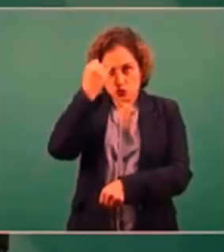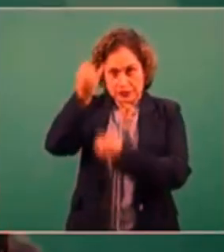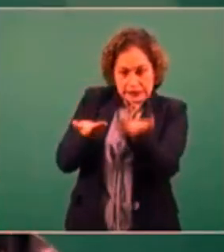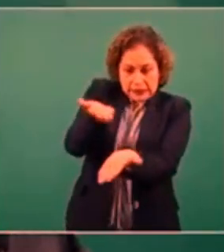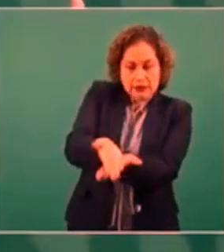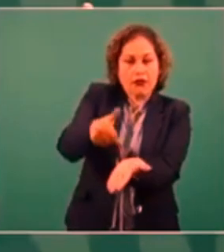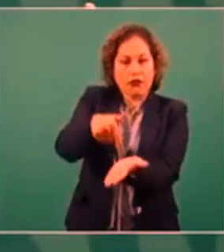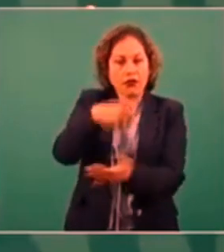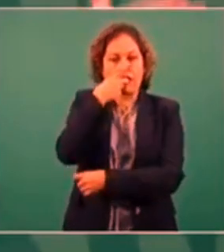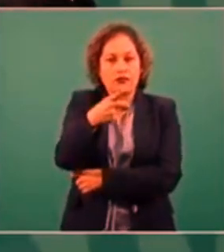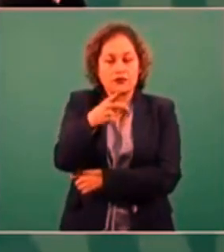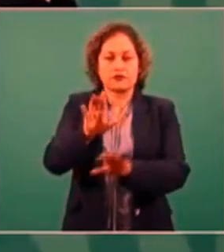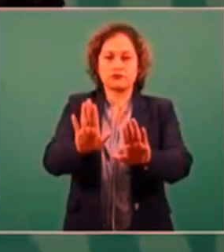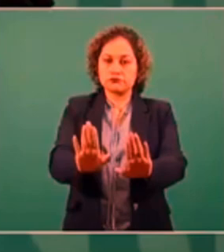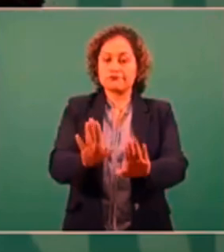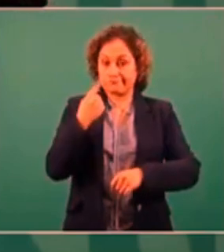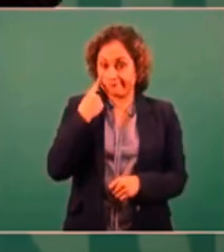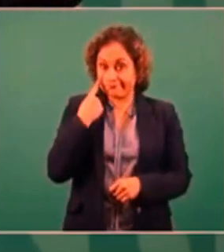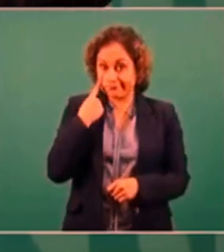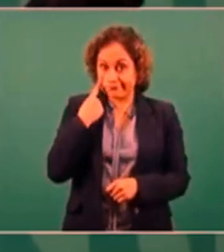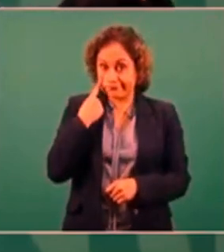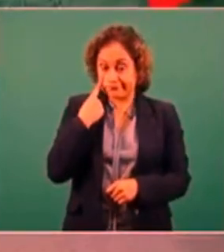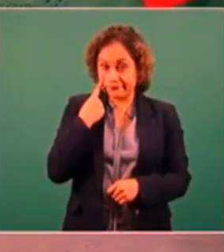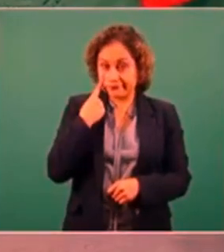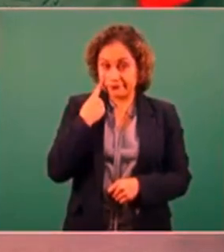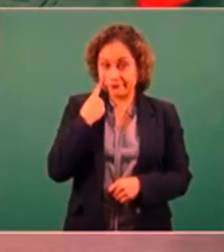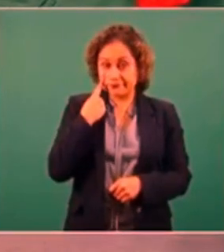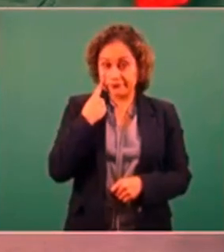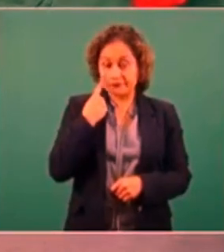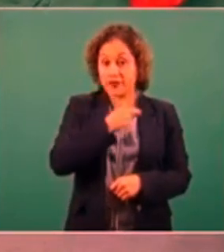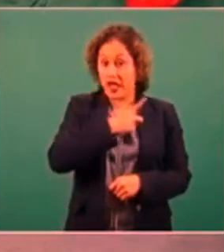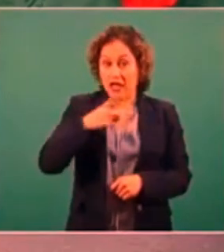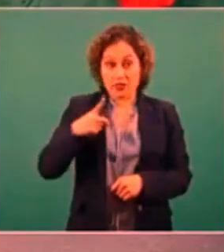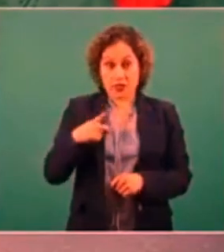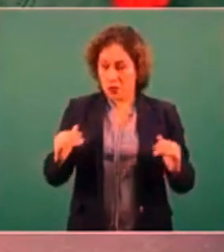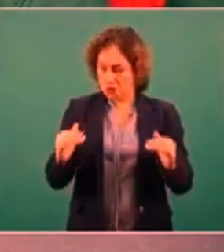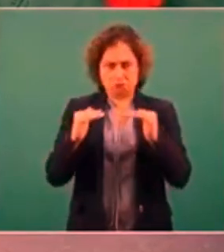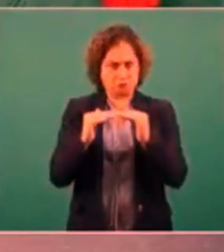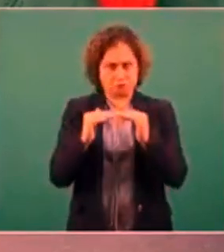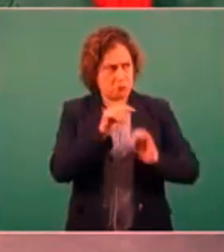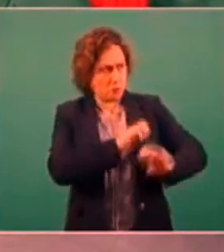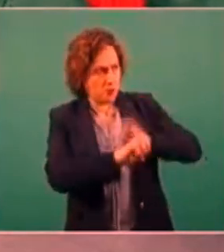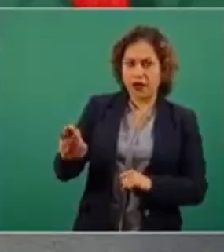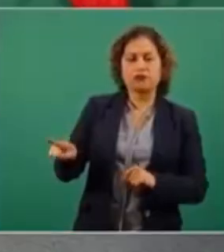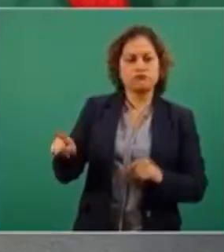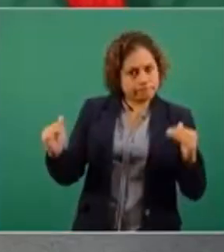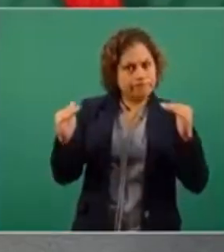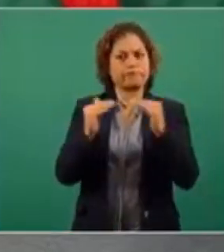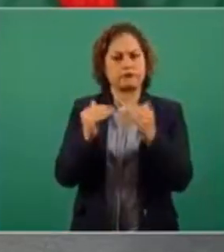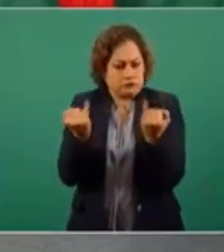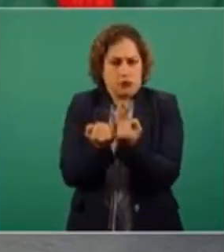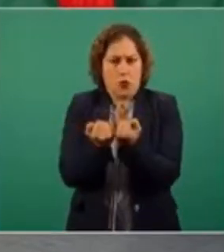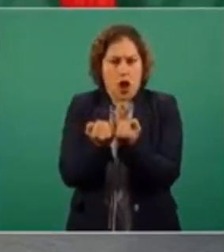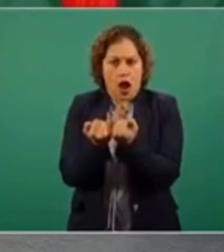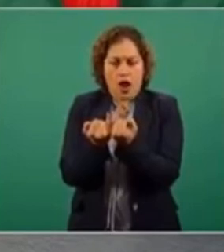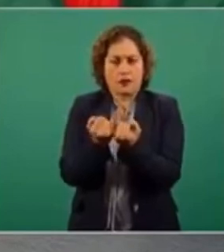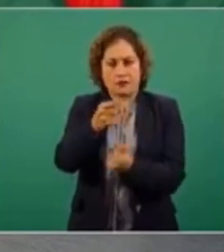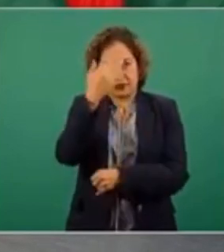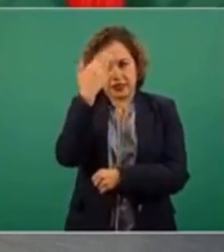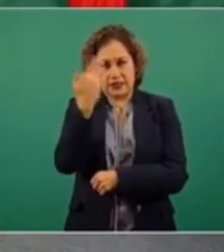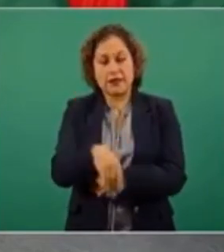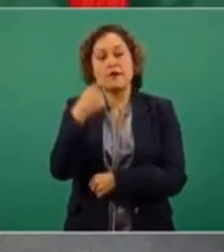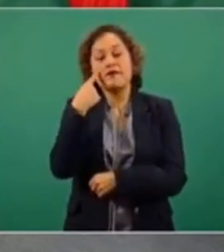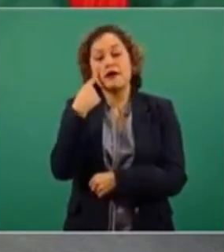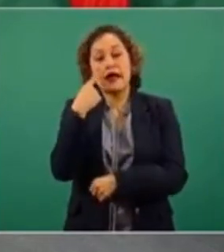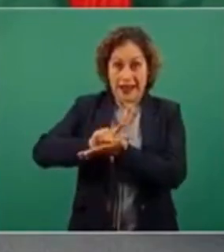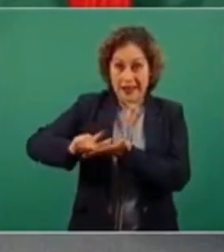¿En qué se le dé un trato igual a la Comisión Federal de Electricidad? ¿Ustedes saben que no se considera energía